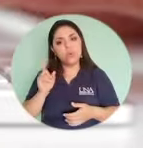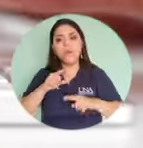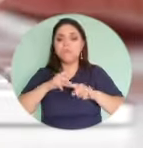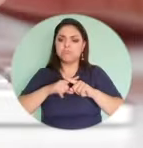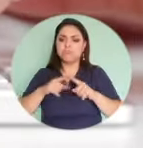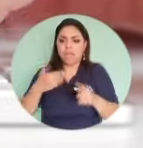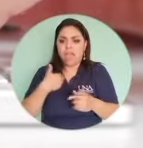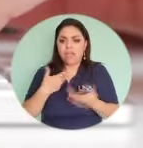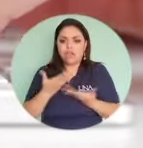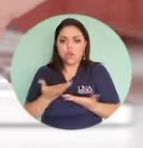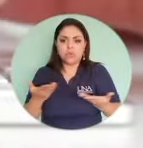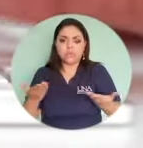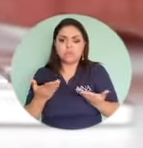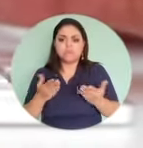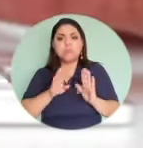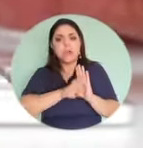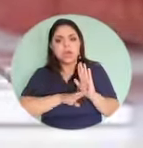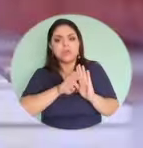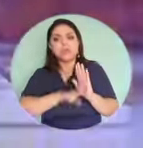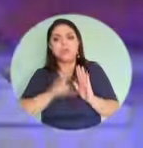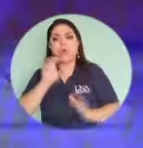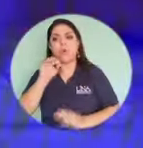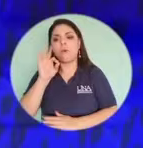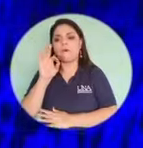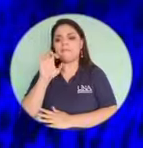llega también hay ofertas que vienen